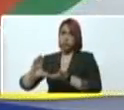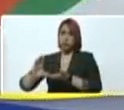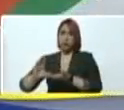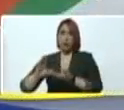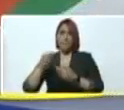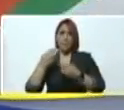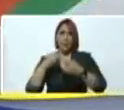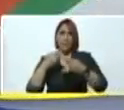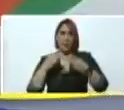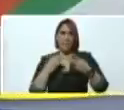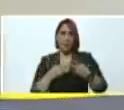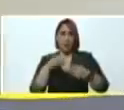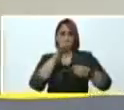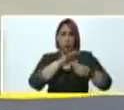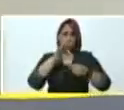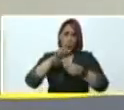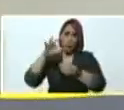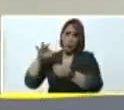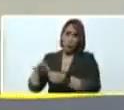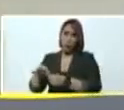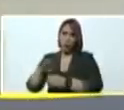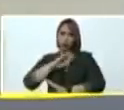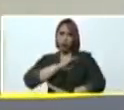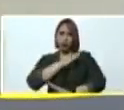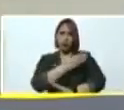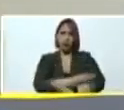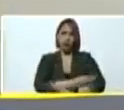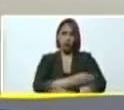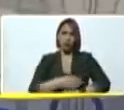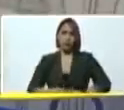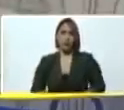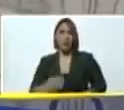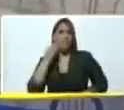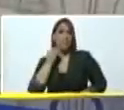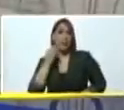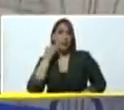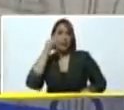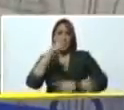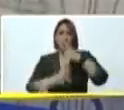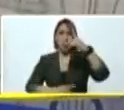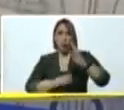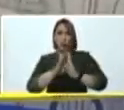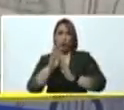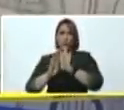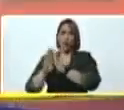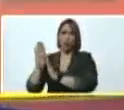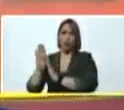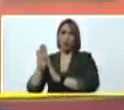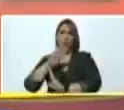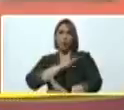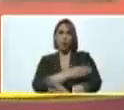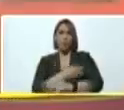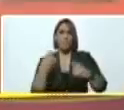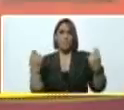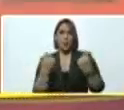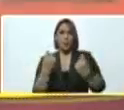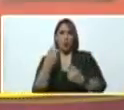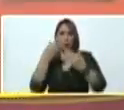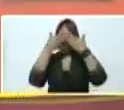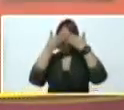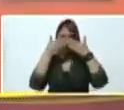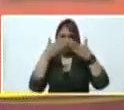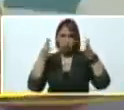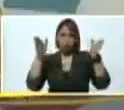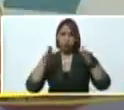herramientas, semillas, para el fortalecimiento de una experiencia productiva que el Poder Popular ha visibilizado